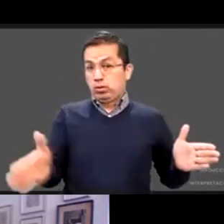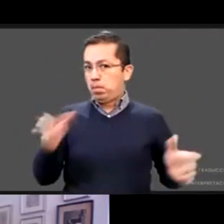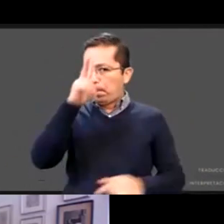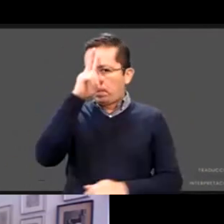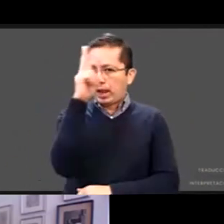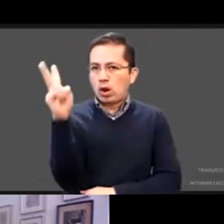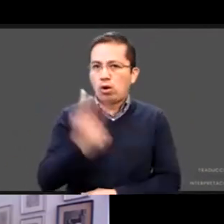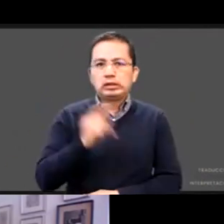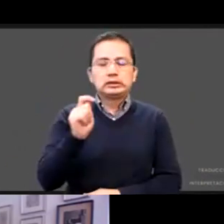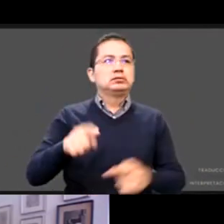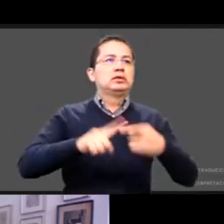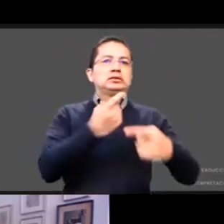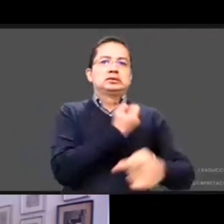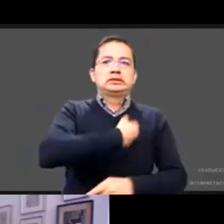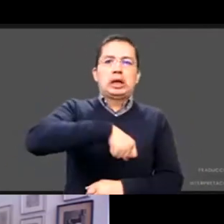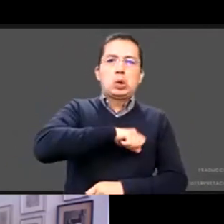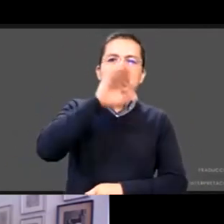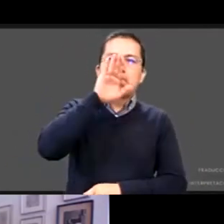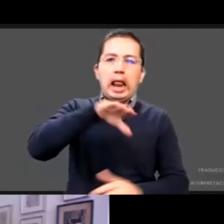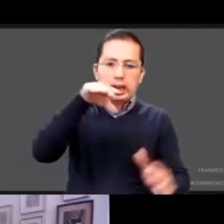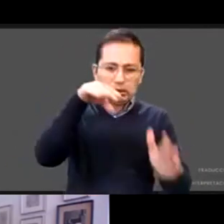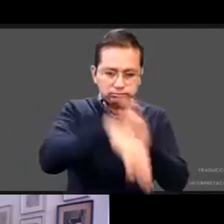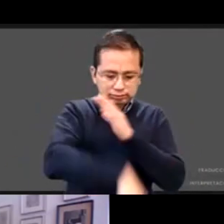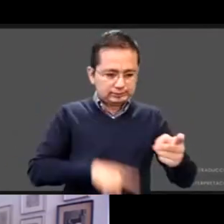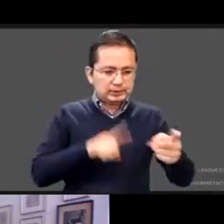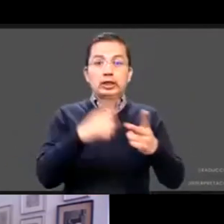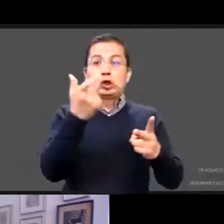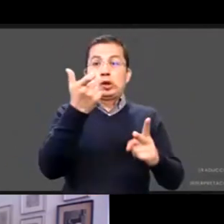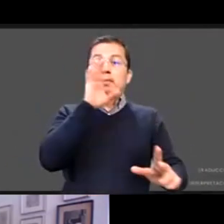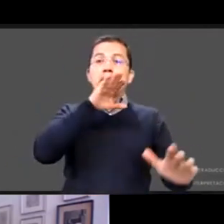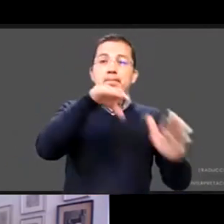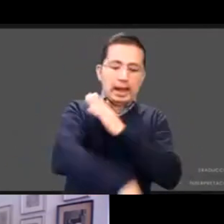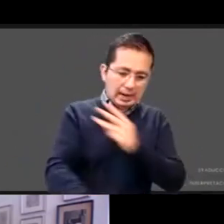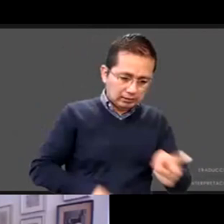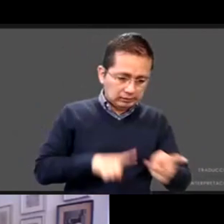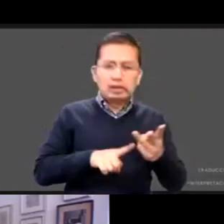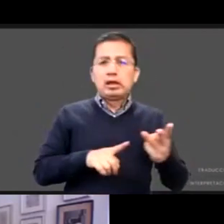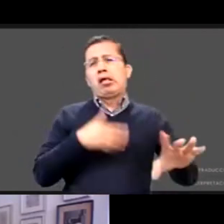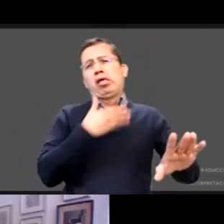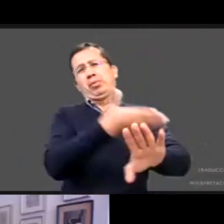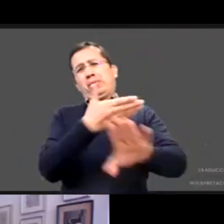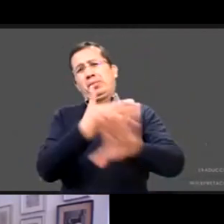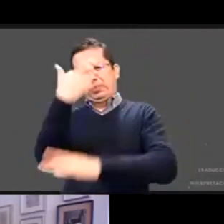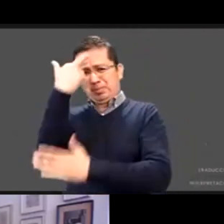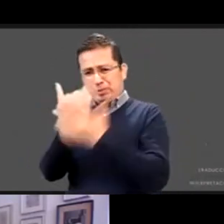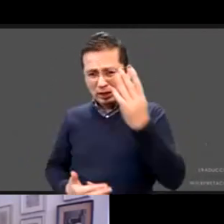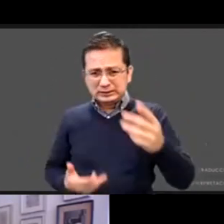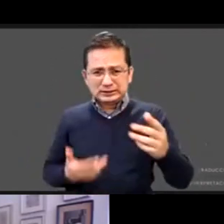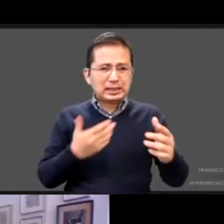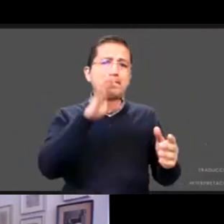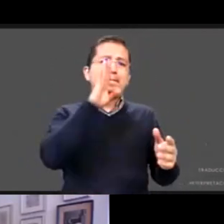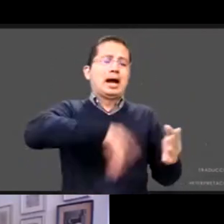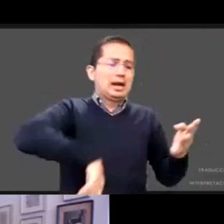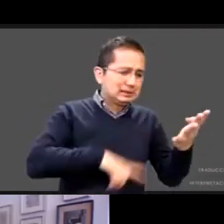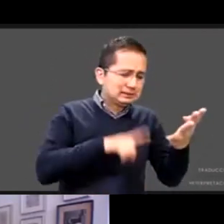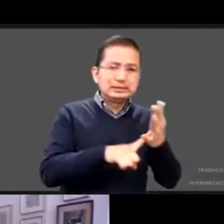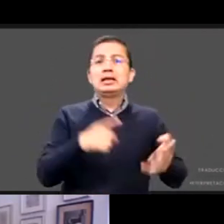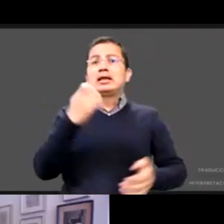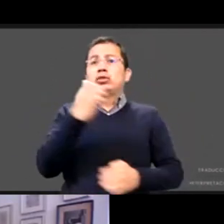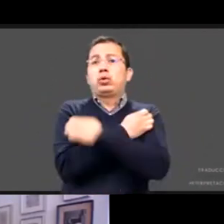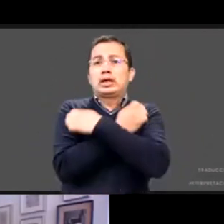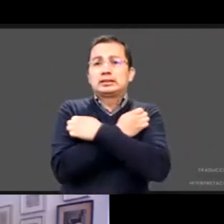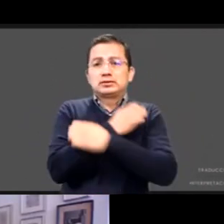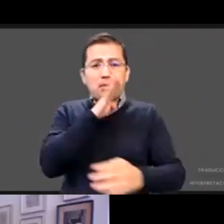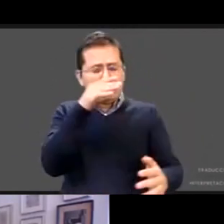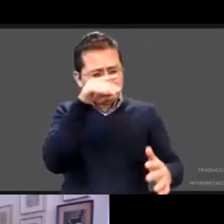crisis económica crisis de violencia crisis educativa estamos de verdad enfrentando un reto que es